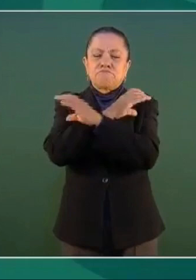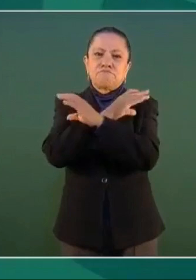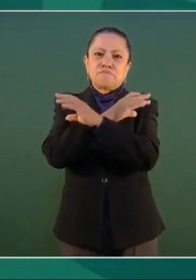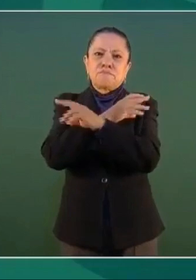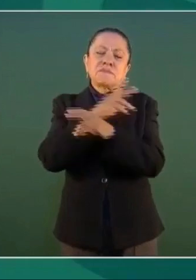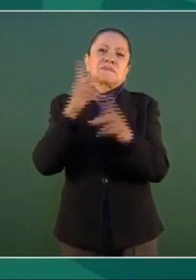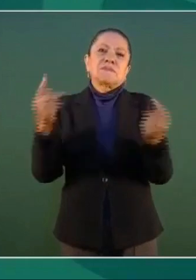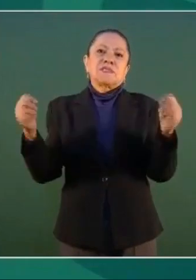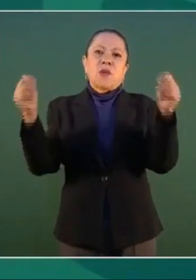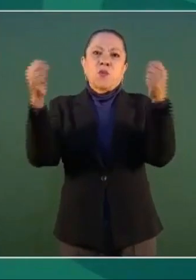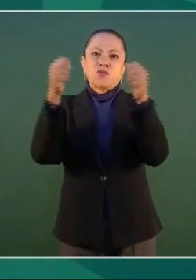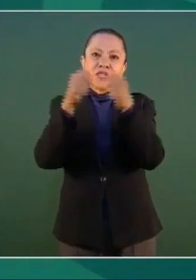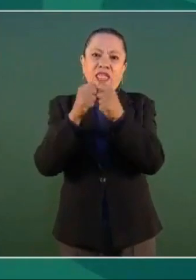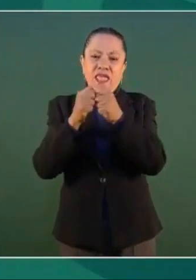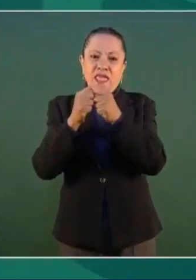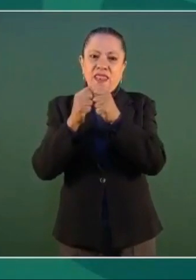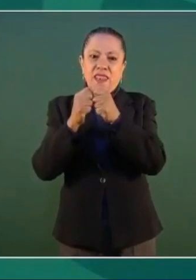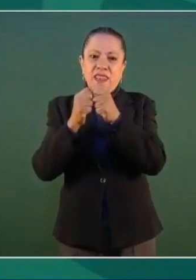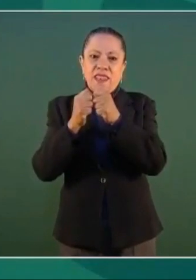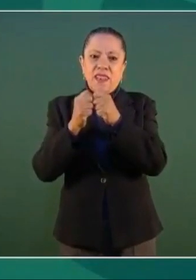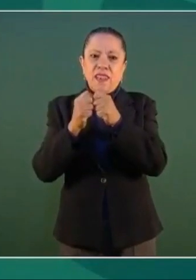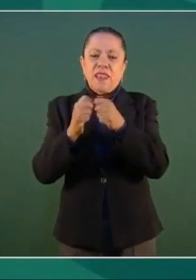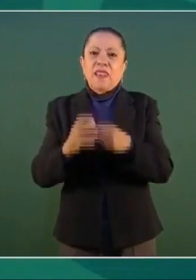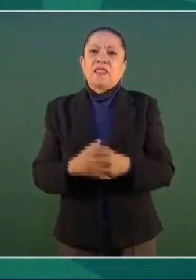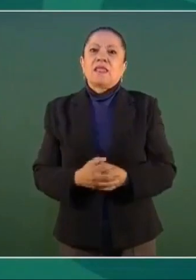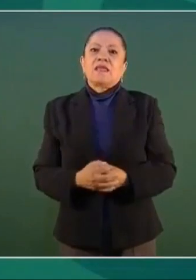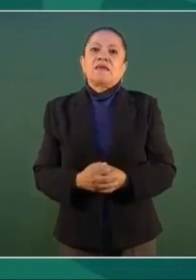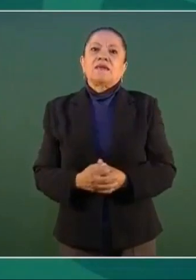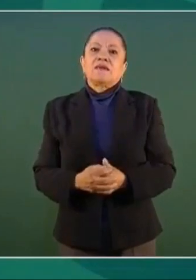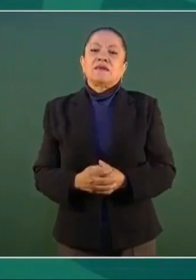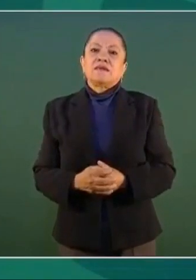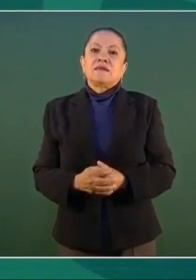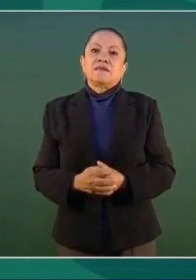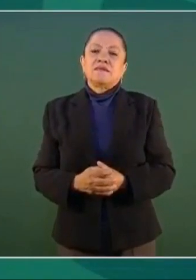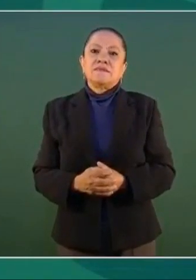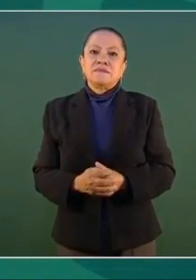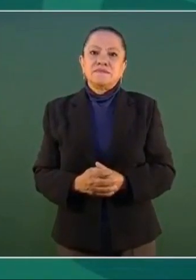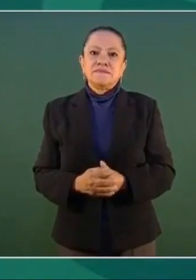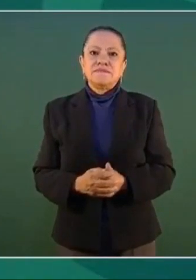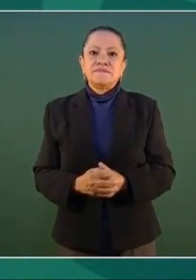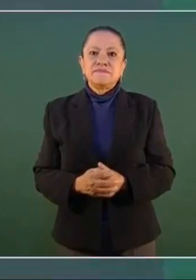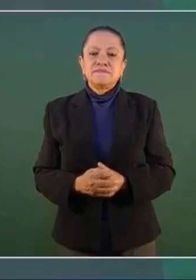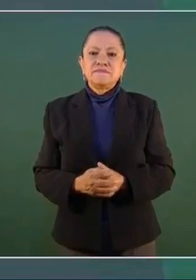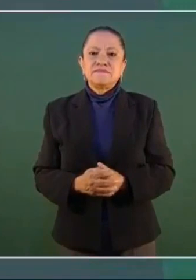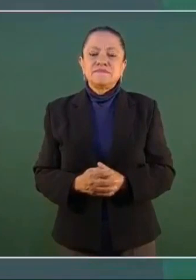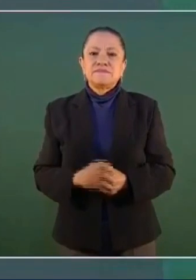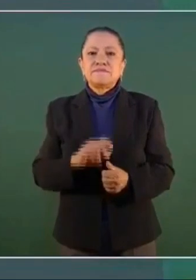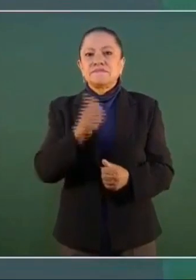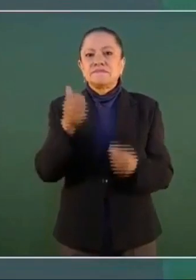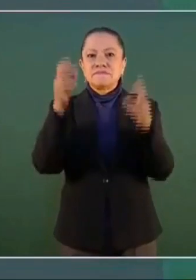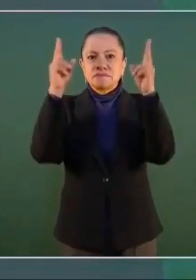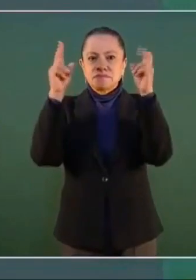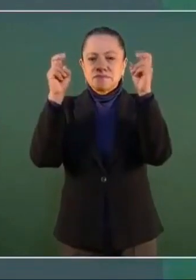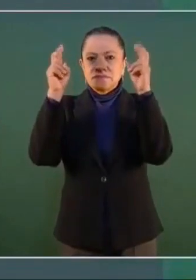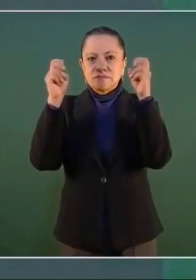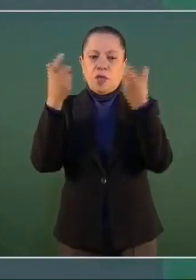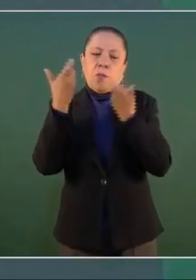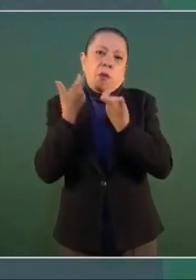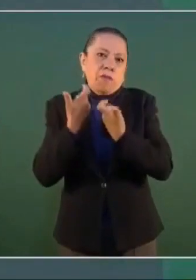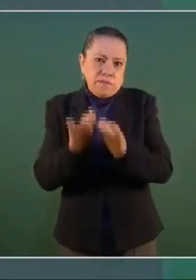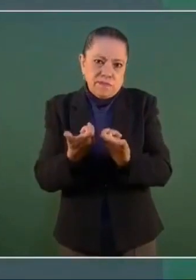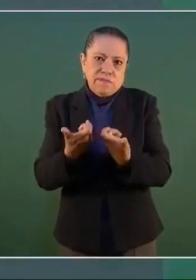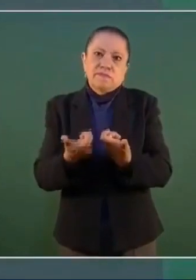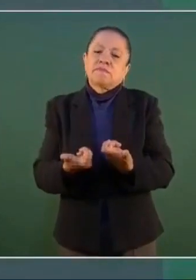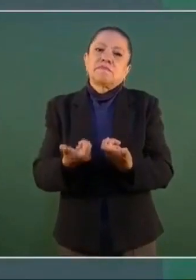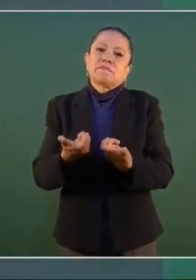temas económicos,